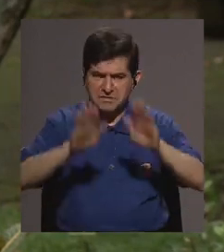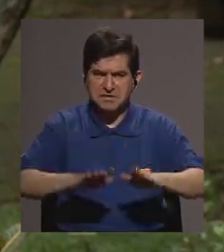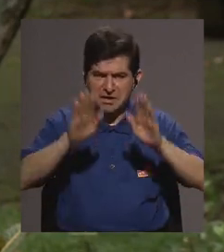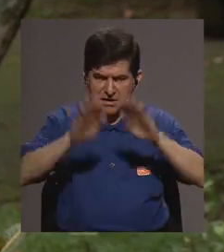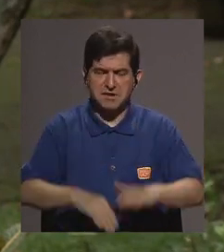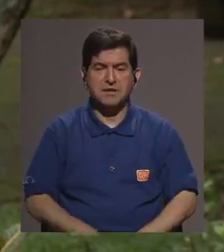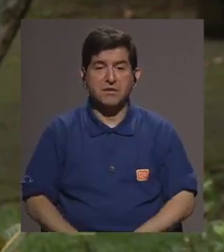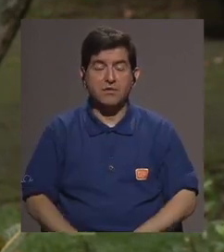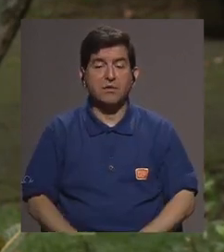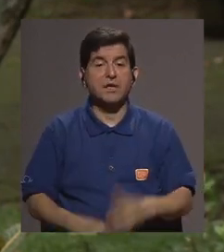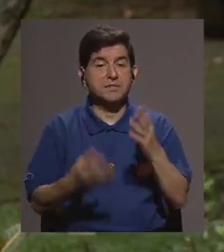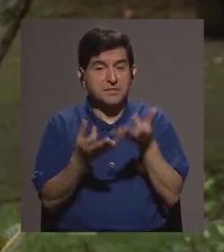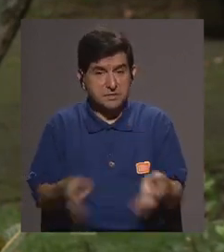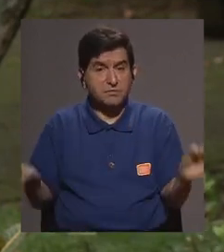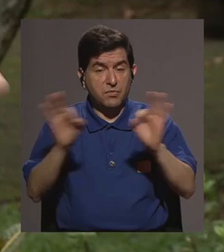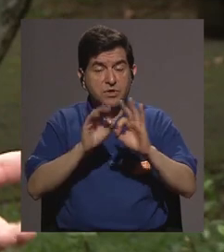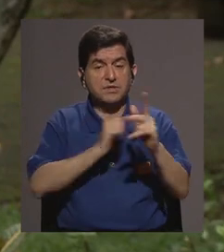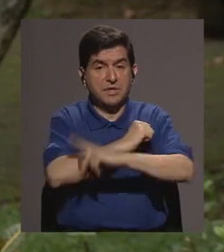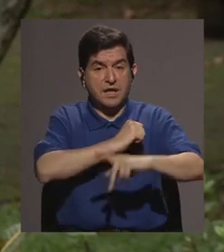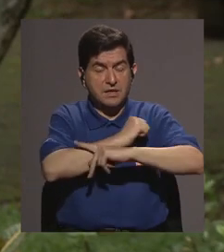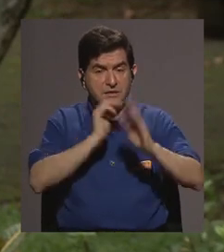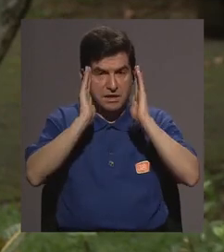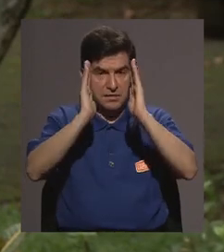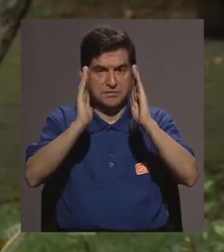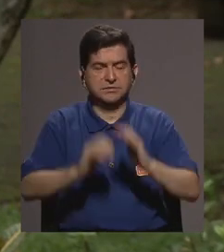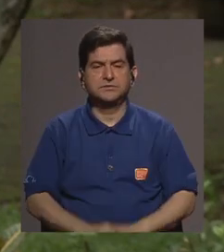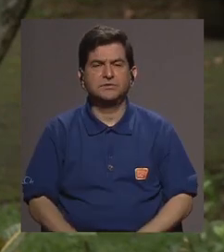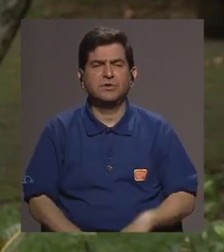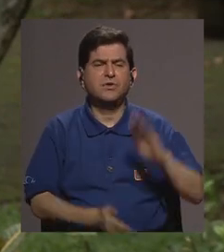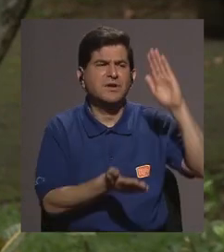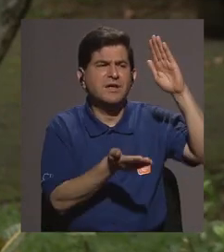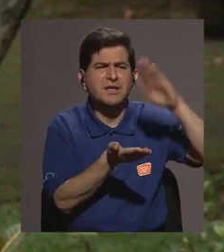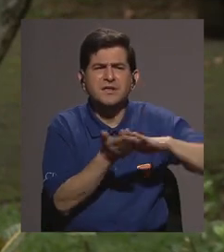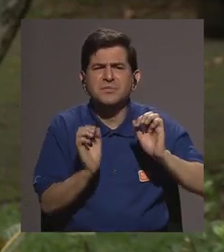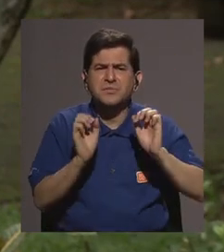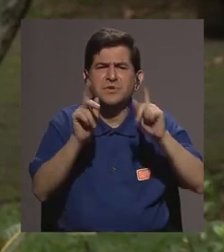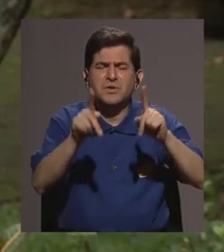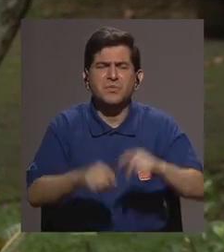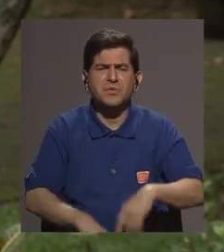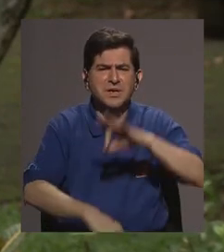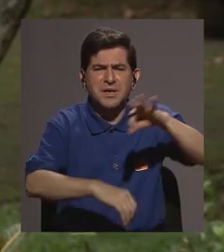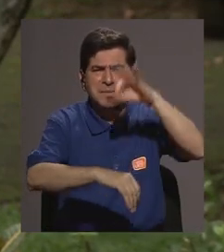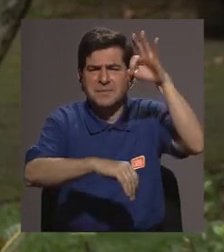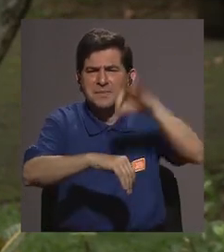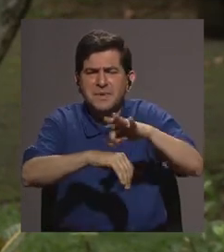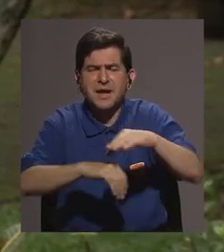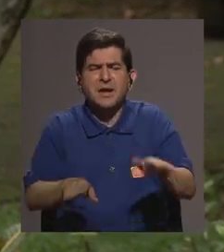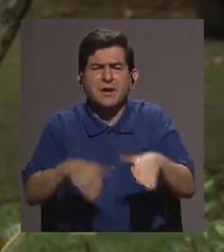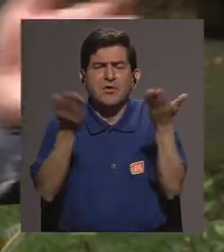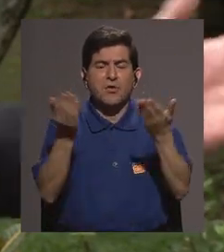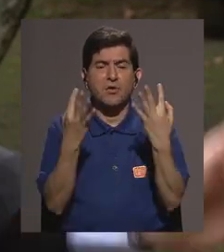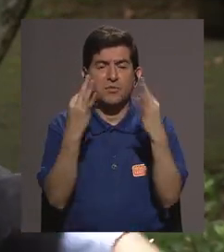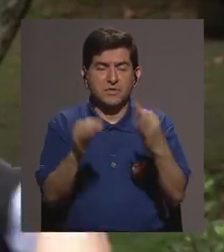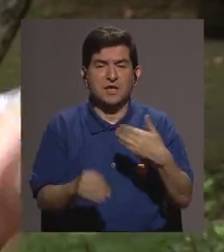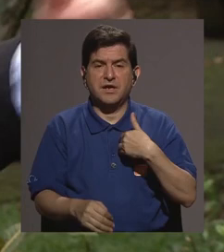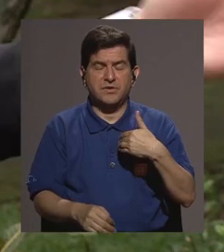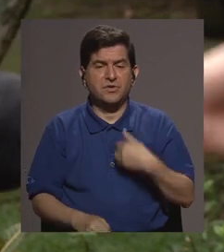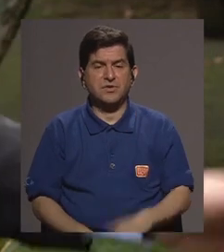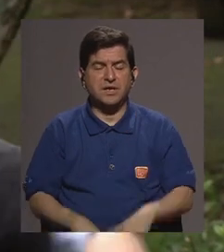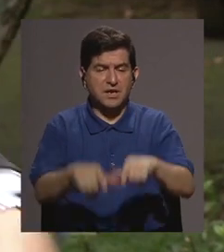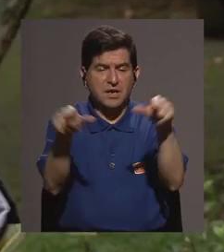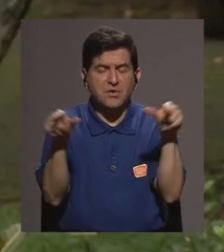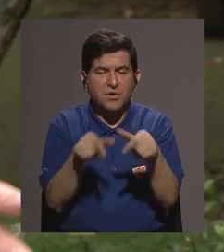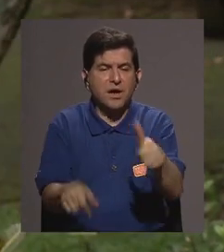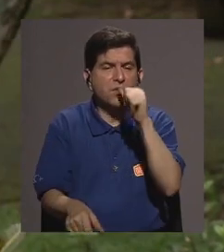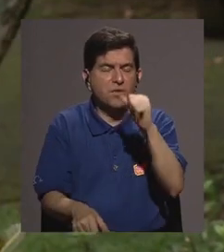es un tema de país en segundo lugar como puedes disminuir la posibilidad de que te pique un mosquito de malaria pues tratar de no tener zanjos con